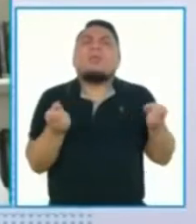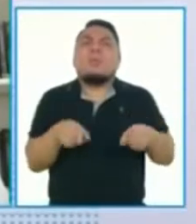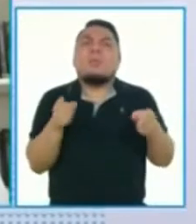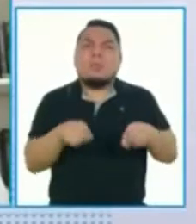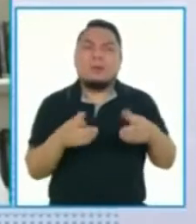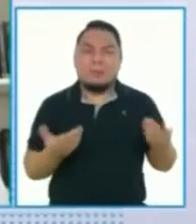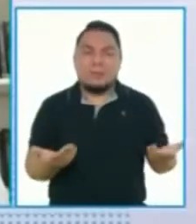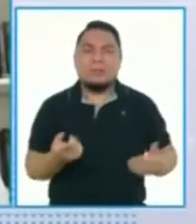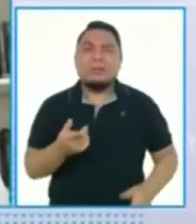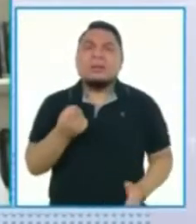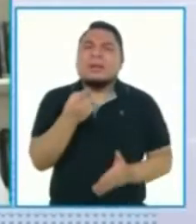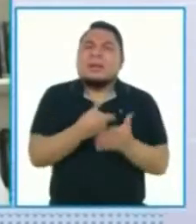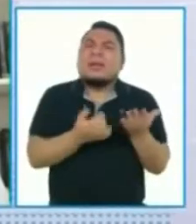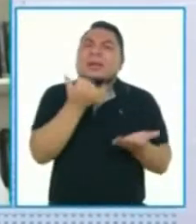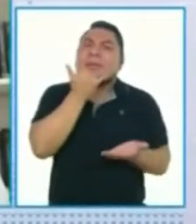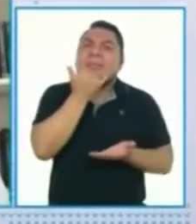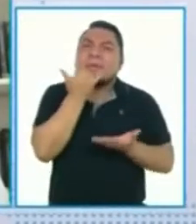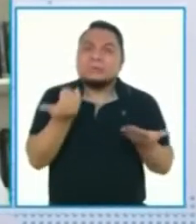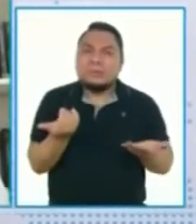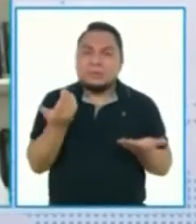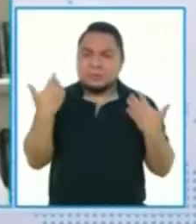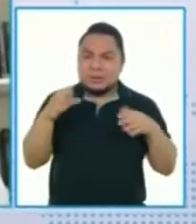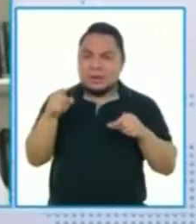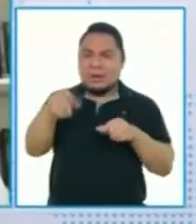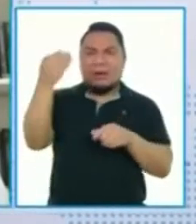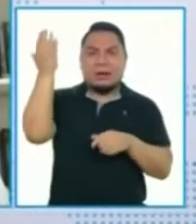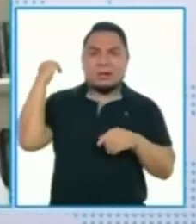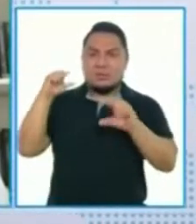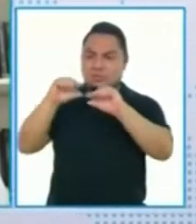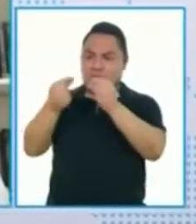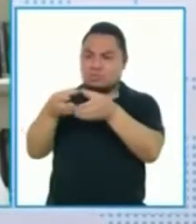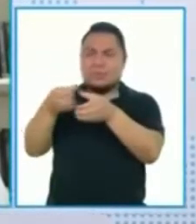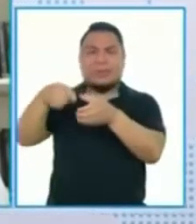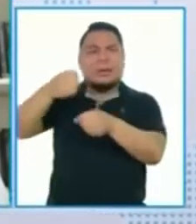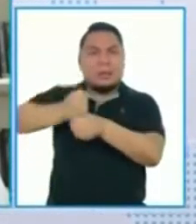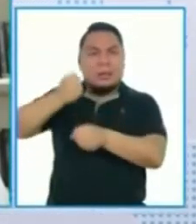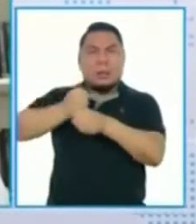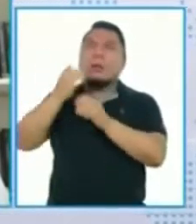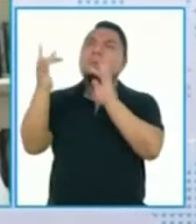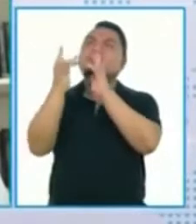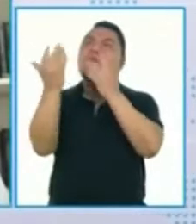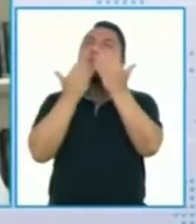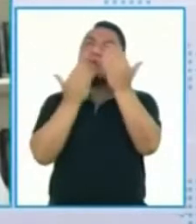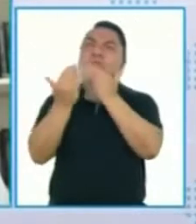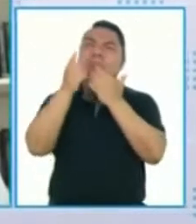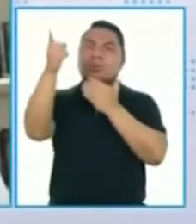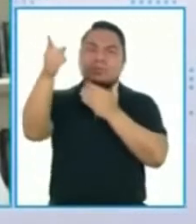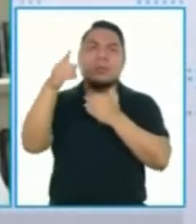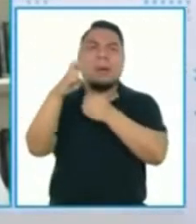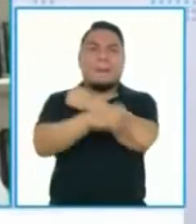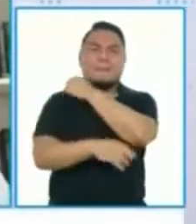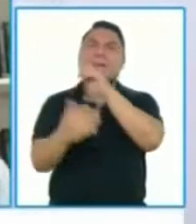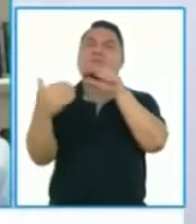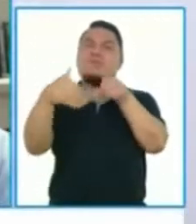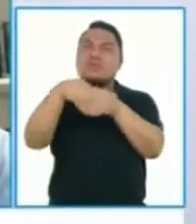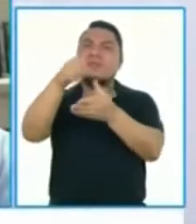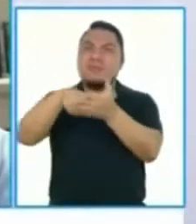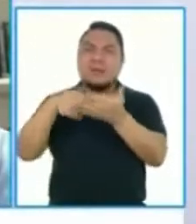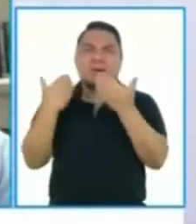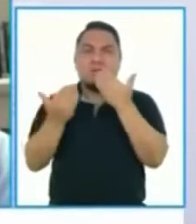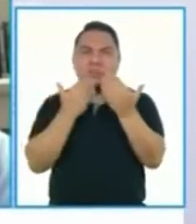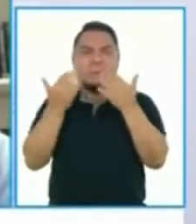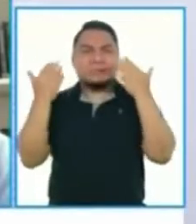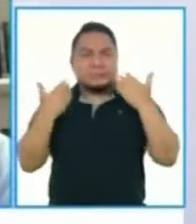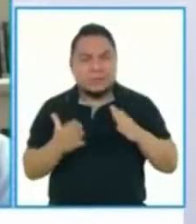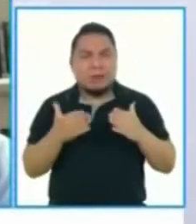qué ha fallado, qué ha pasado, si ya se estaba, se habían iniciado las conversaciones. Sin embargo,